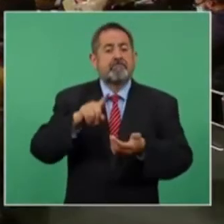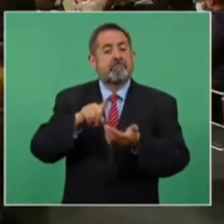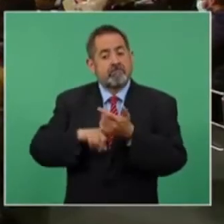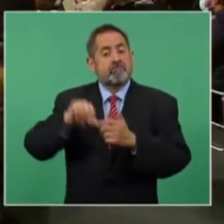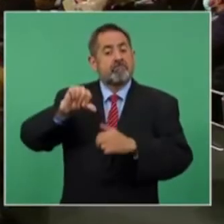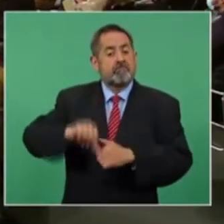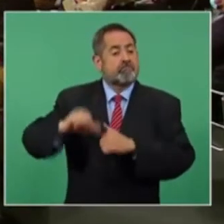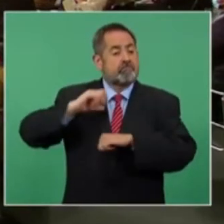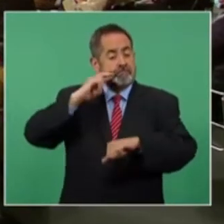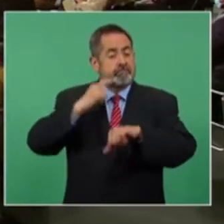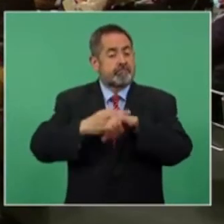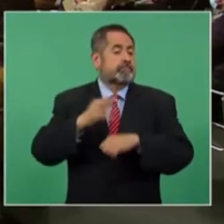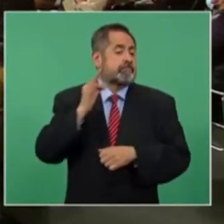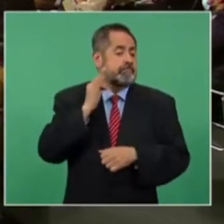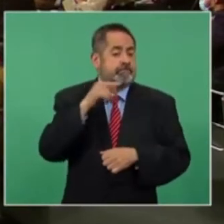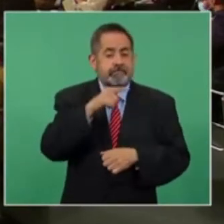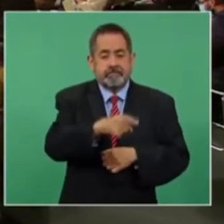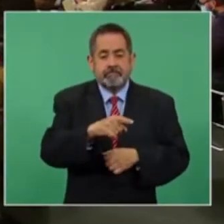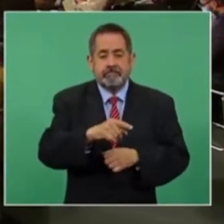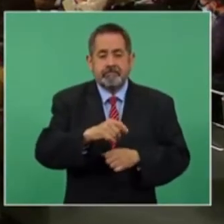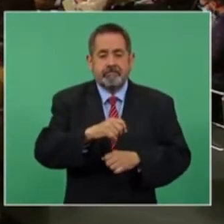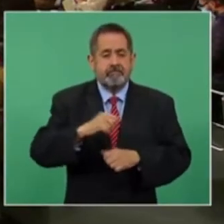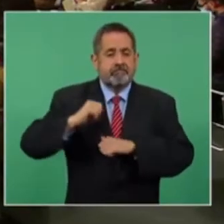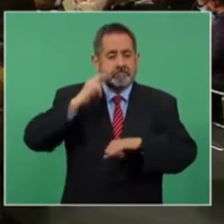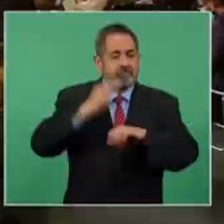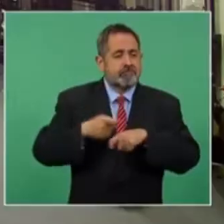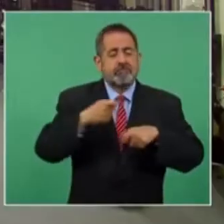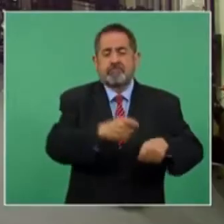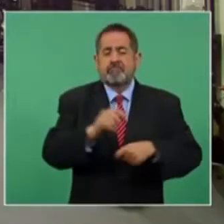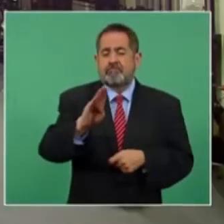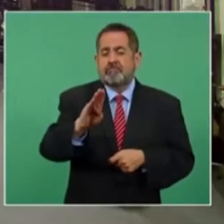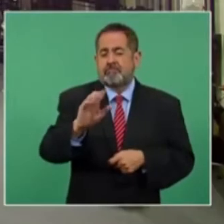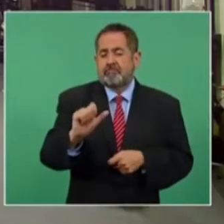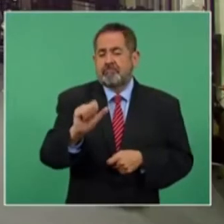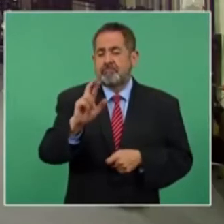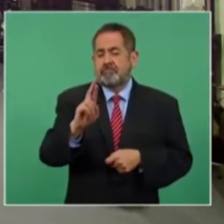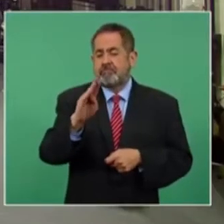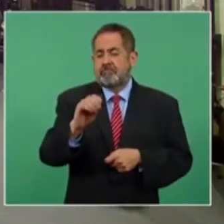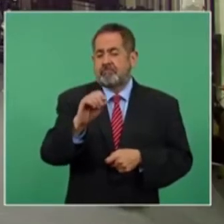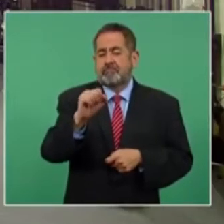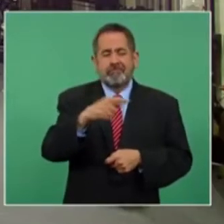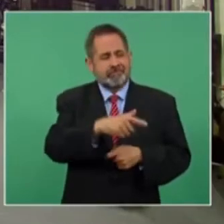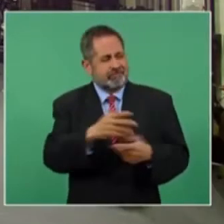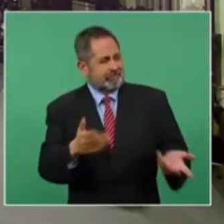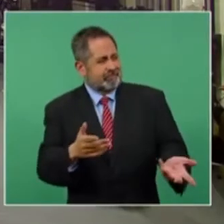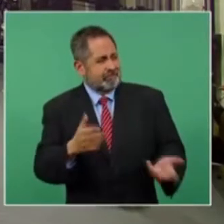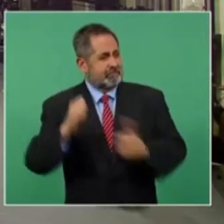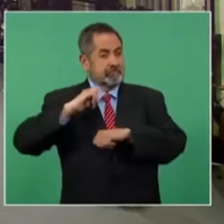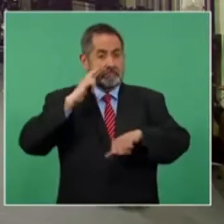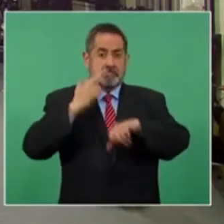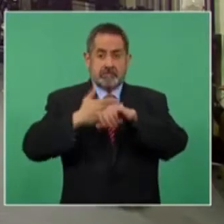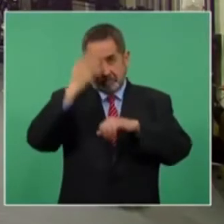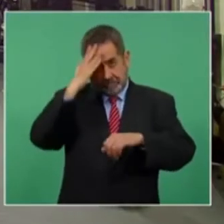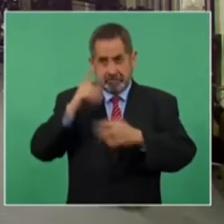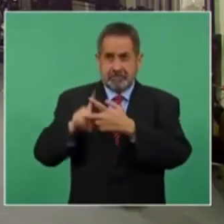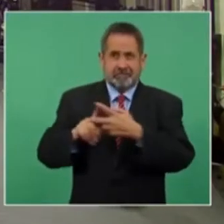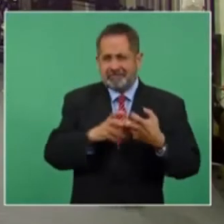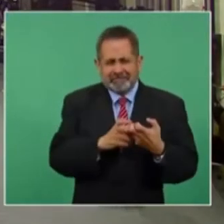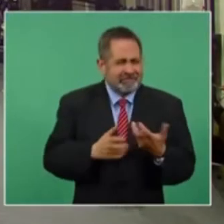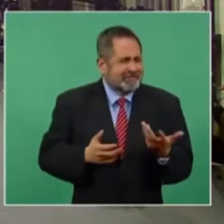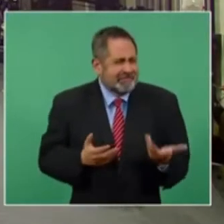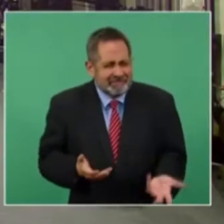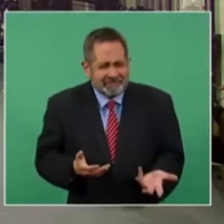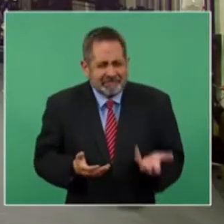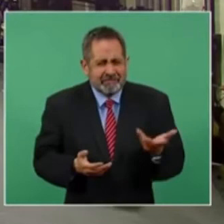se encargaba de generar eso lo tiene Barbosa, precisamente encabezando la Fiscalía de Secuestros. Y dice uno,